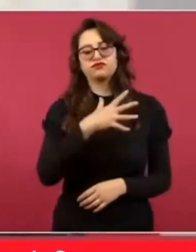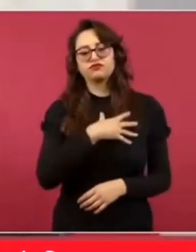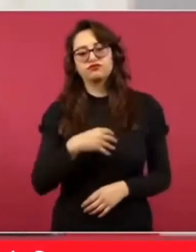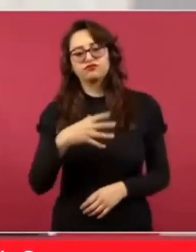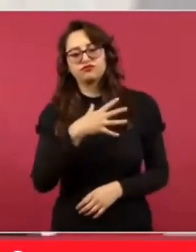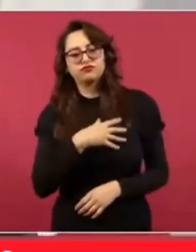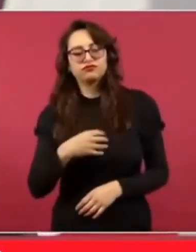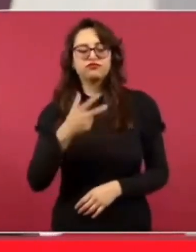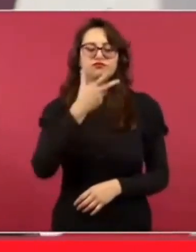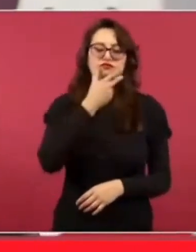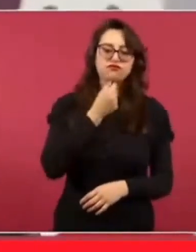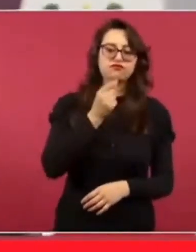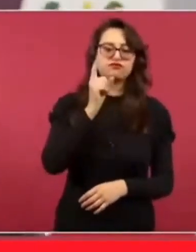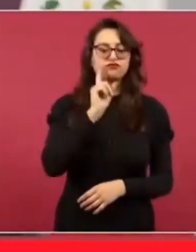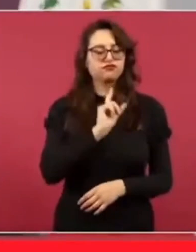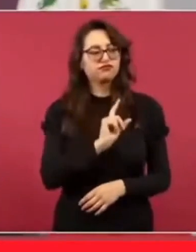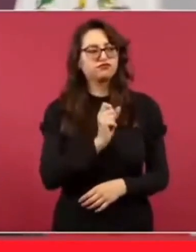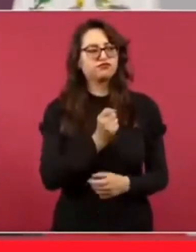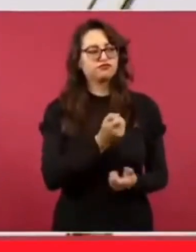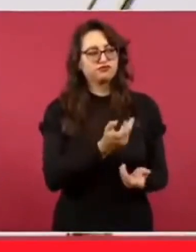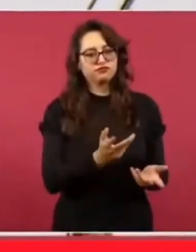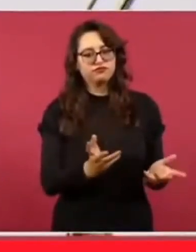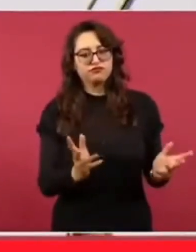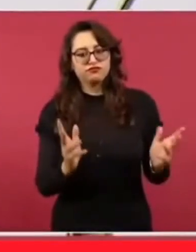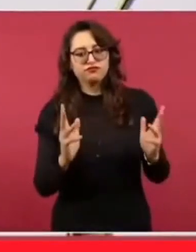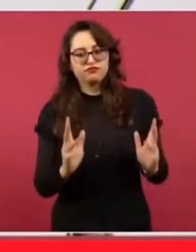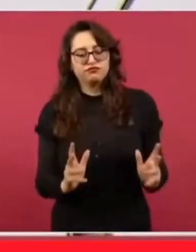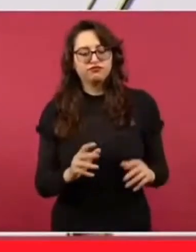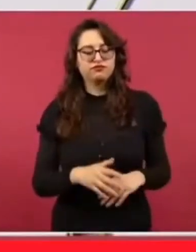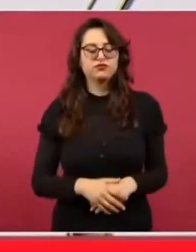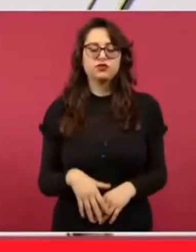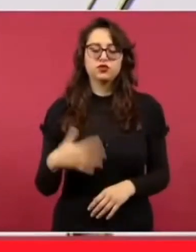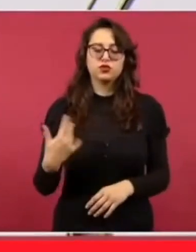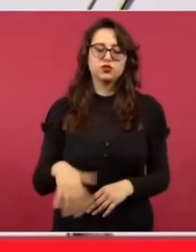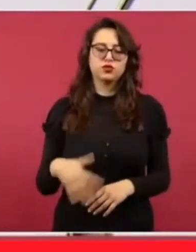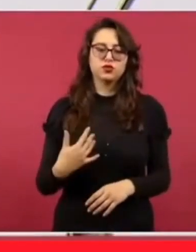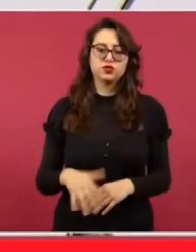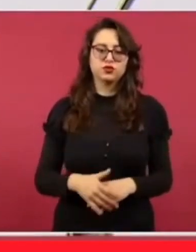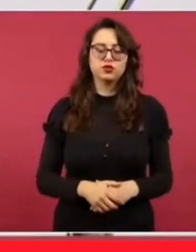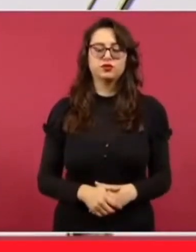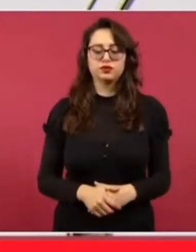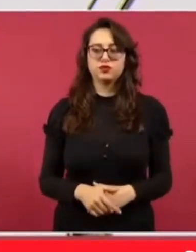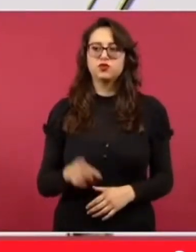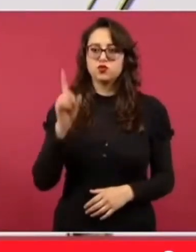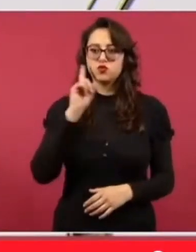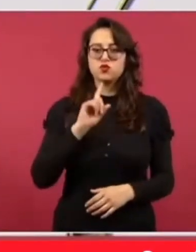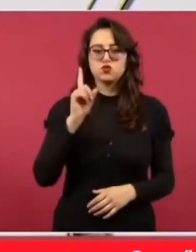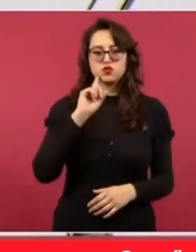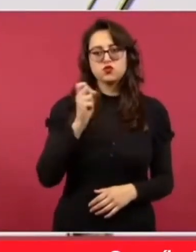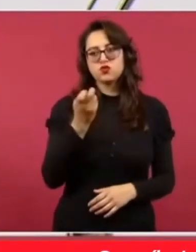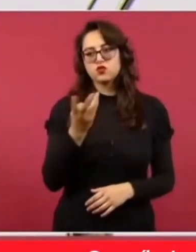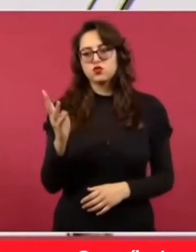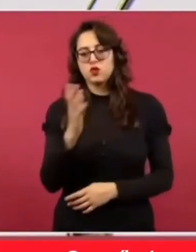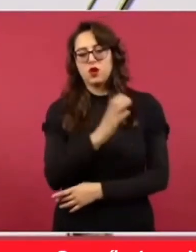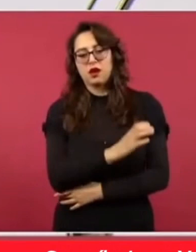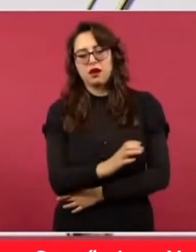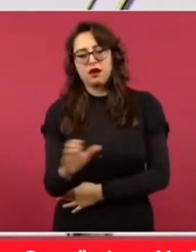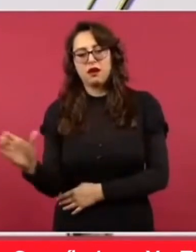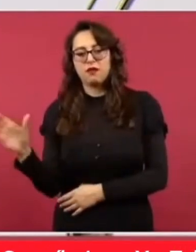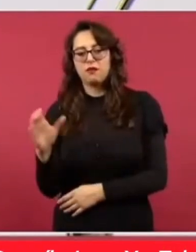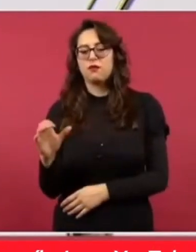felicidades a las mujeres campesinas, muchas felicidades.